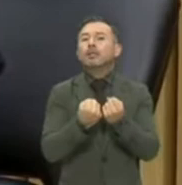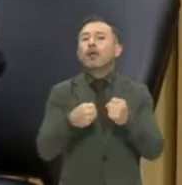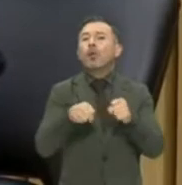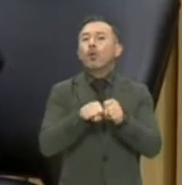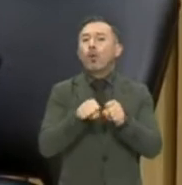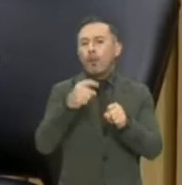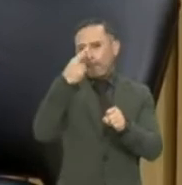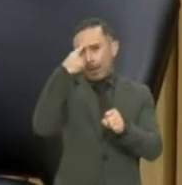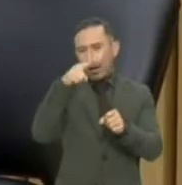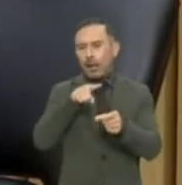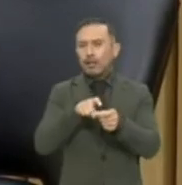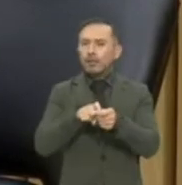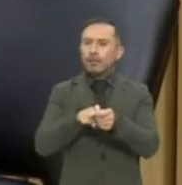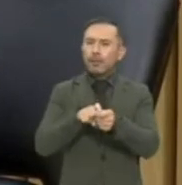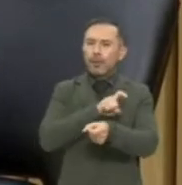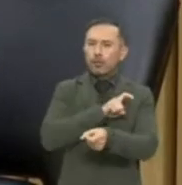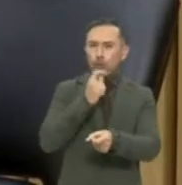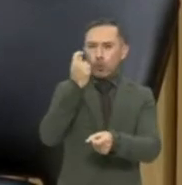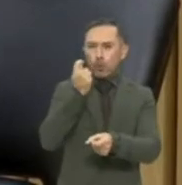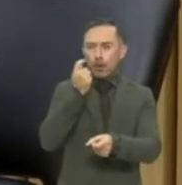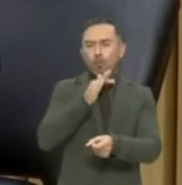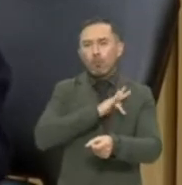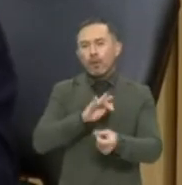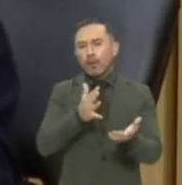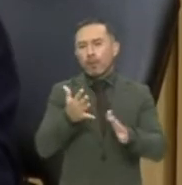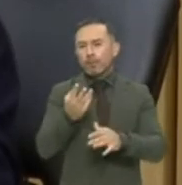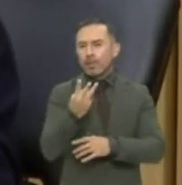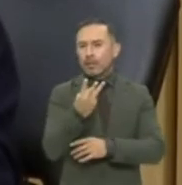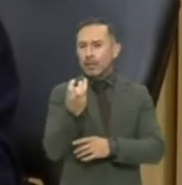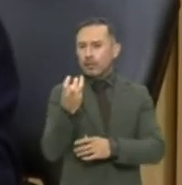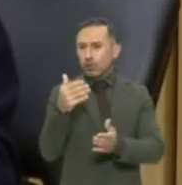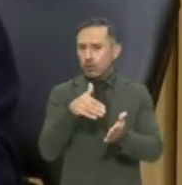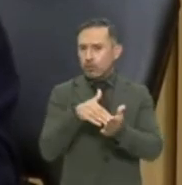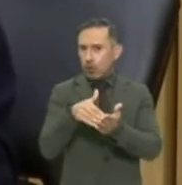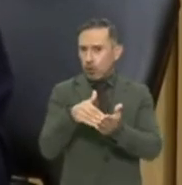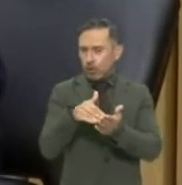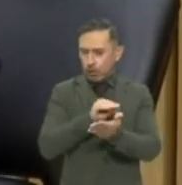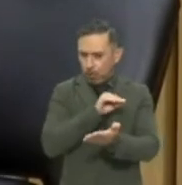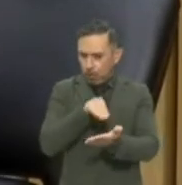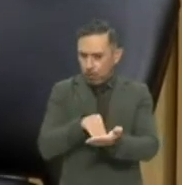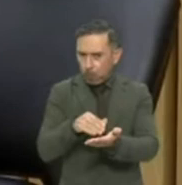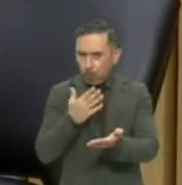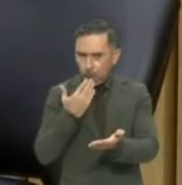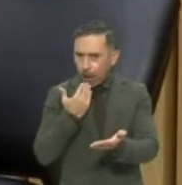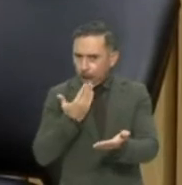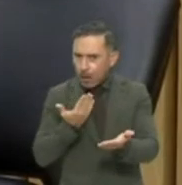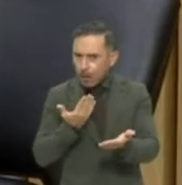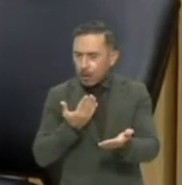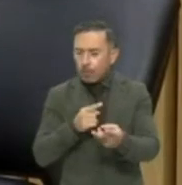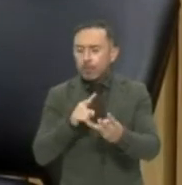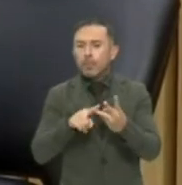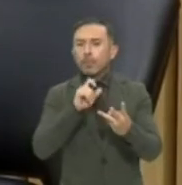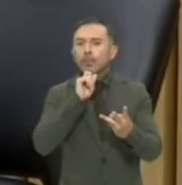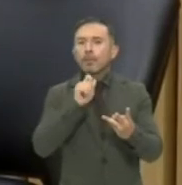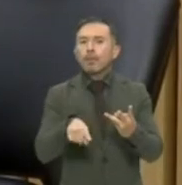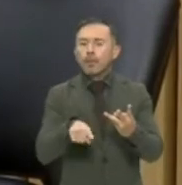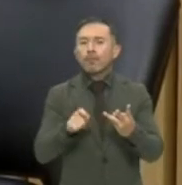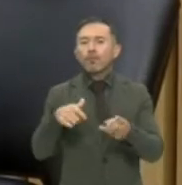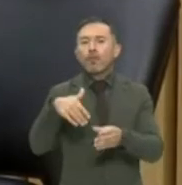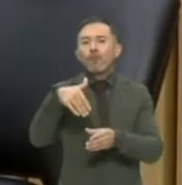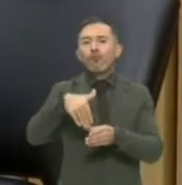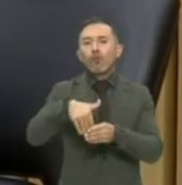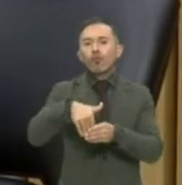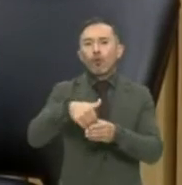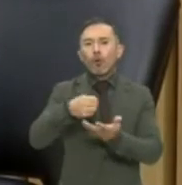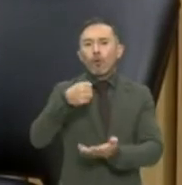que ronda por el orden de los 300 millones, ni tampoco el fondo para el cumplimiento del